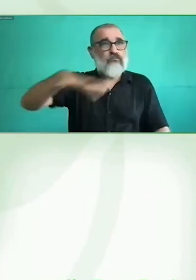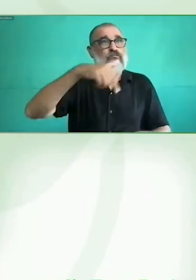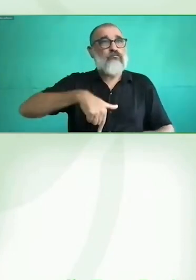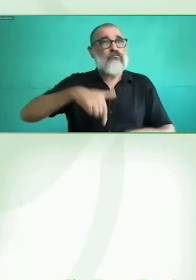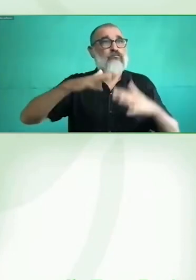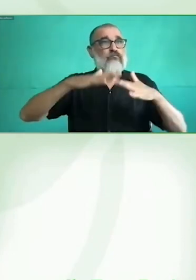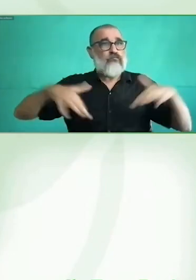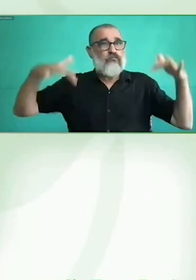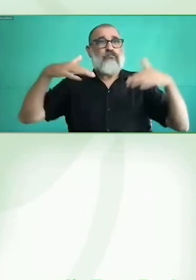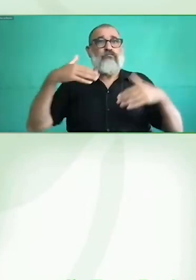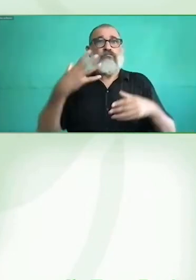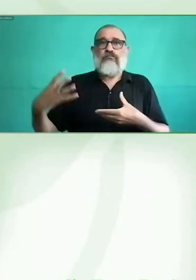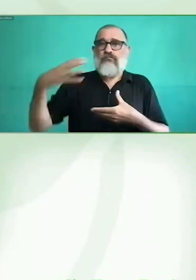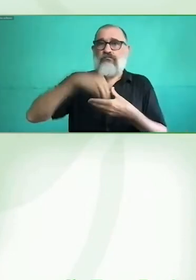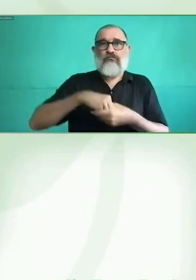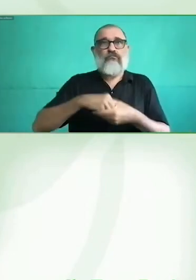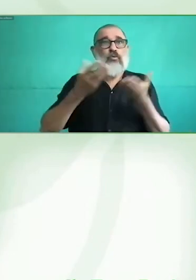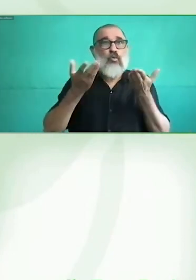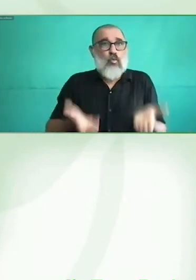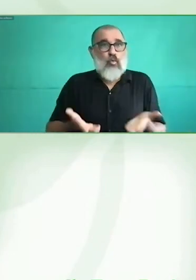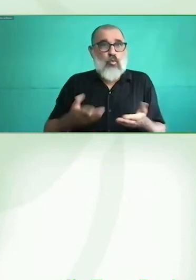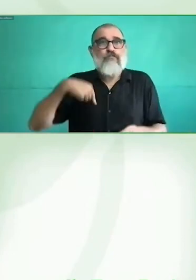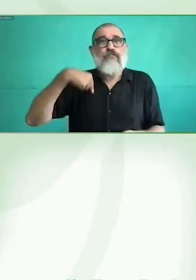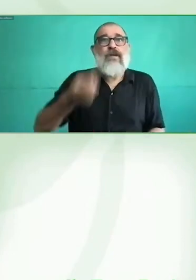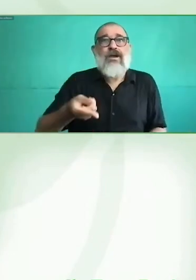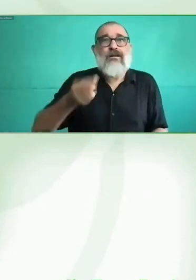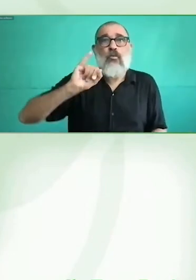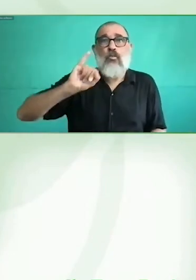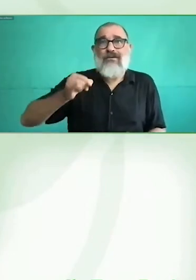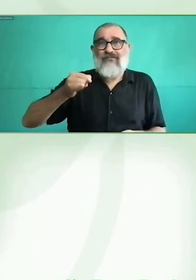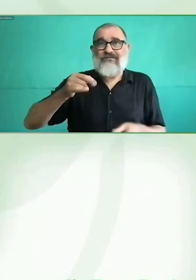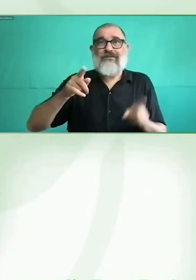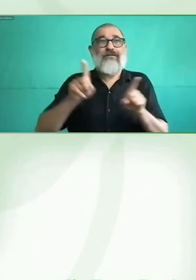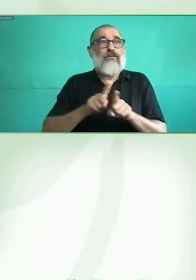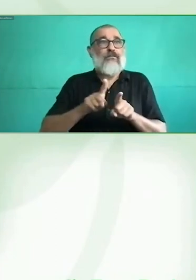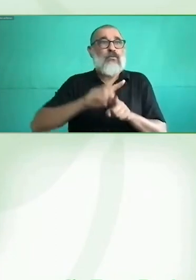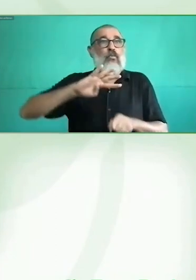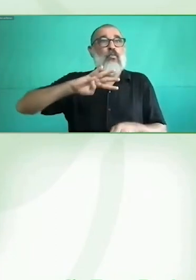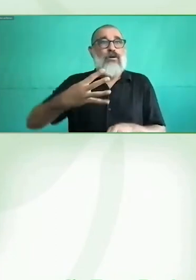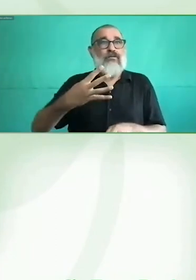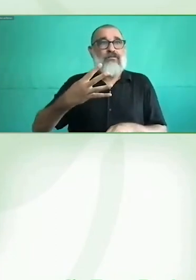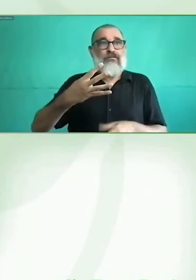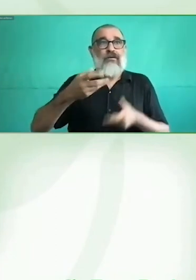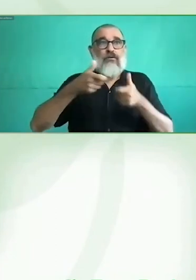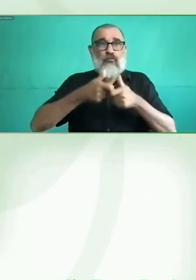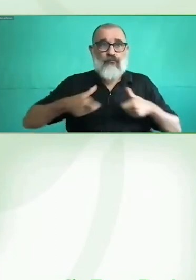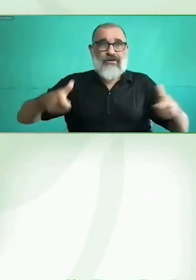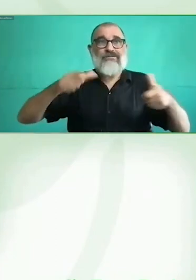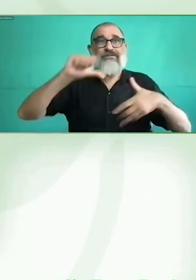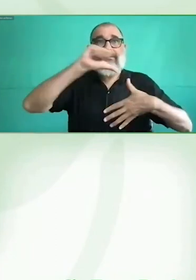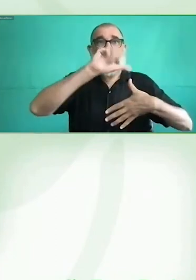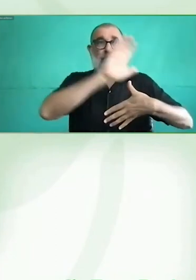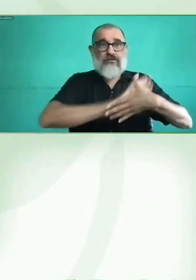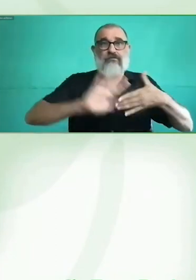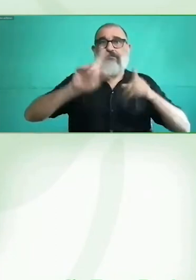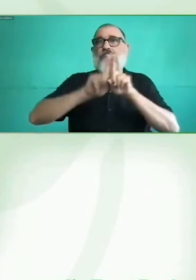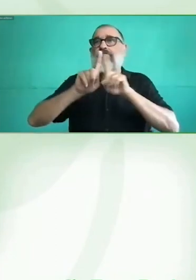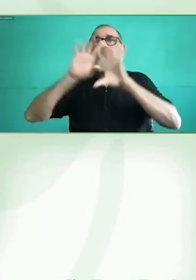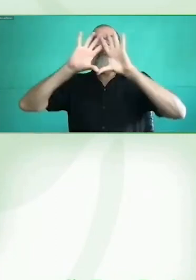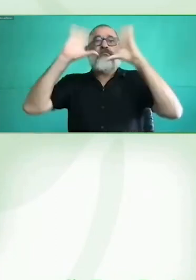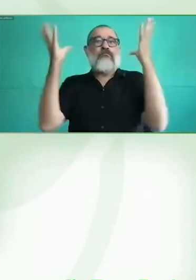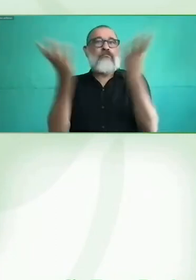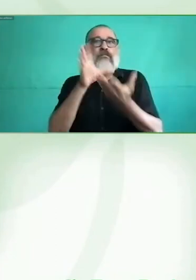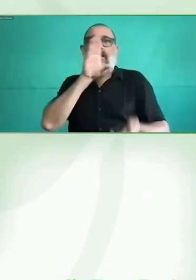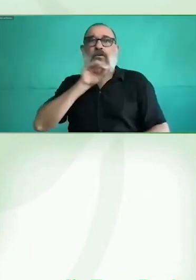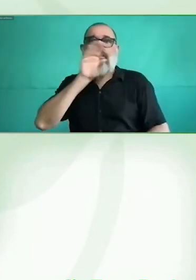Excelente. Antes de pasar a los videos de saludo, quisiera, a quienes no están tan familiarizados con el programa, quisiera contarles muy,